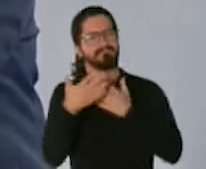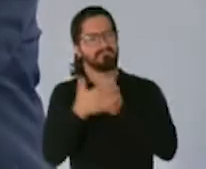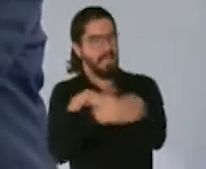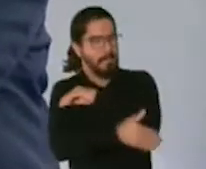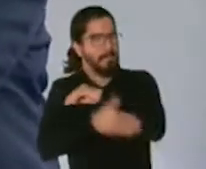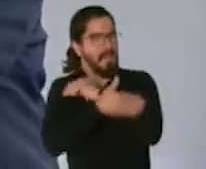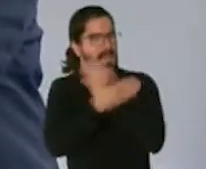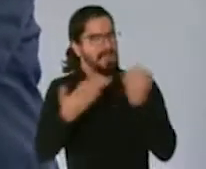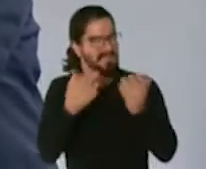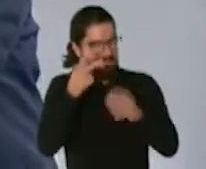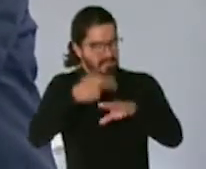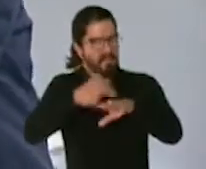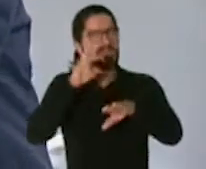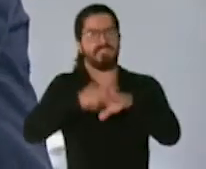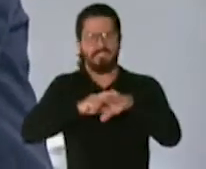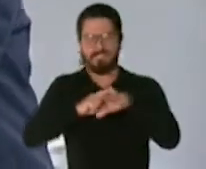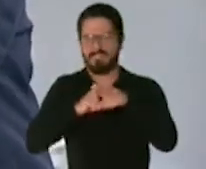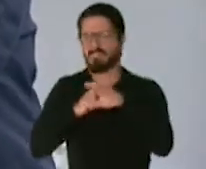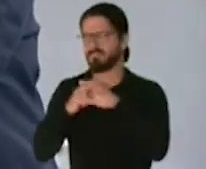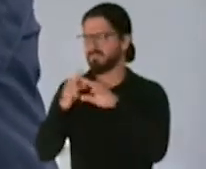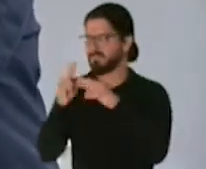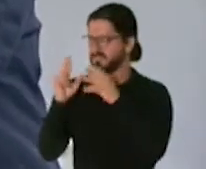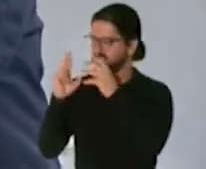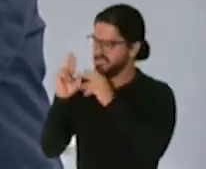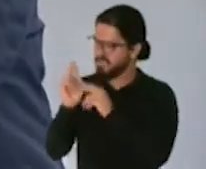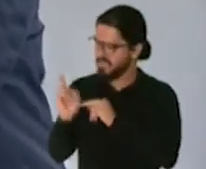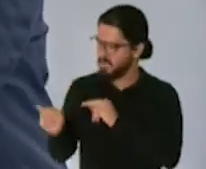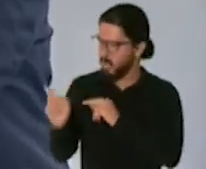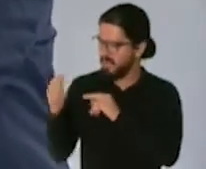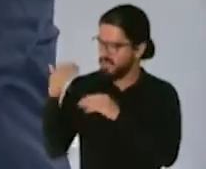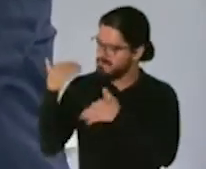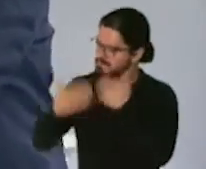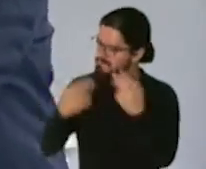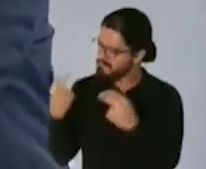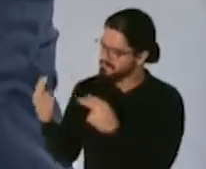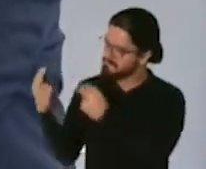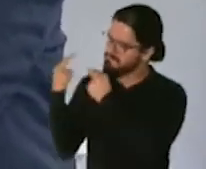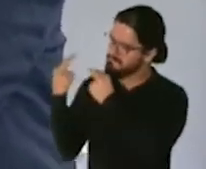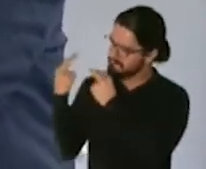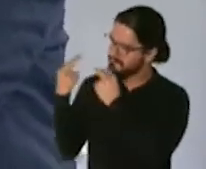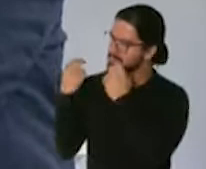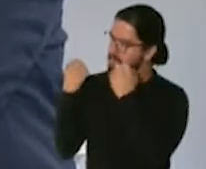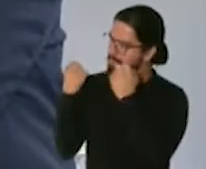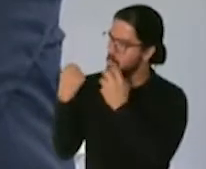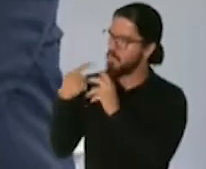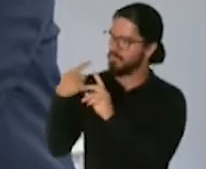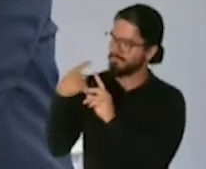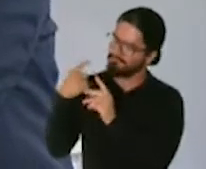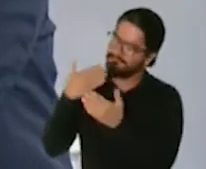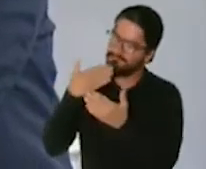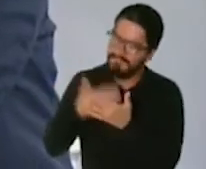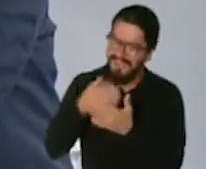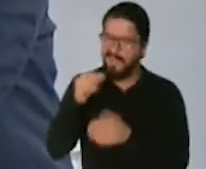en historia reciente y en su historia pasada, y otras cosas nos han quedado mal. No quiero hablar del gobierno, quiero del país.